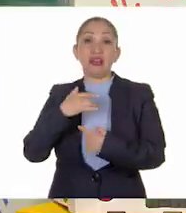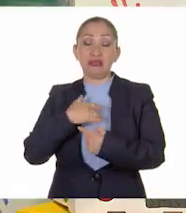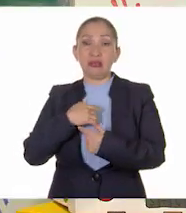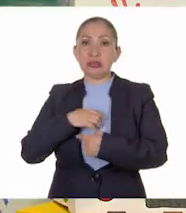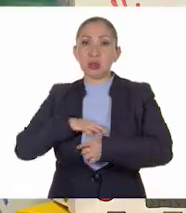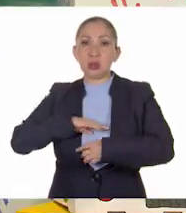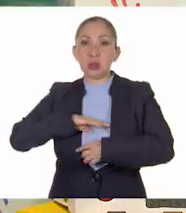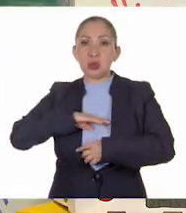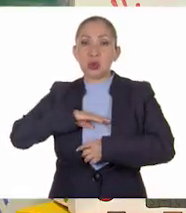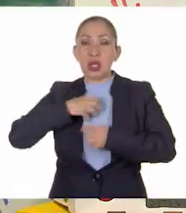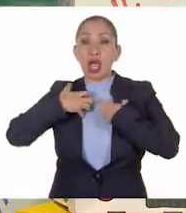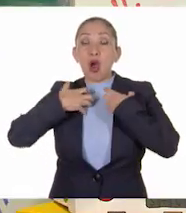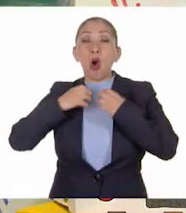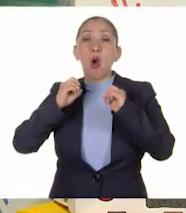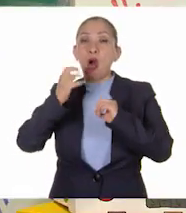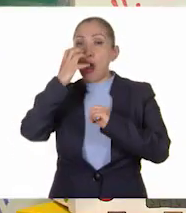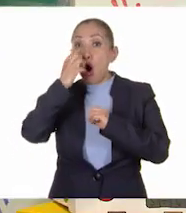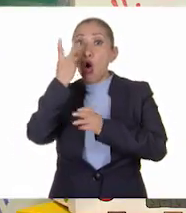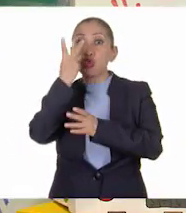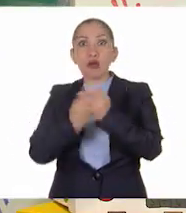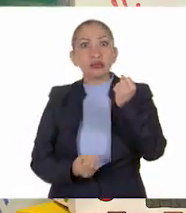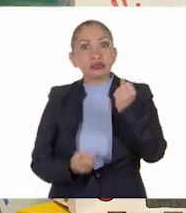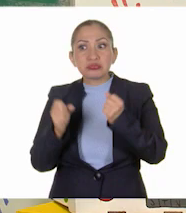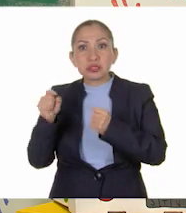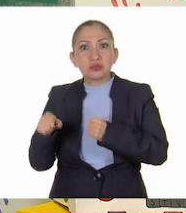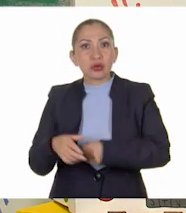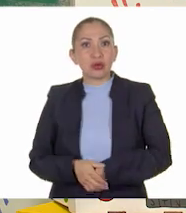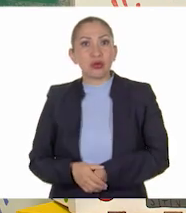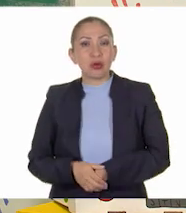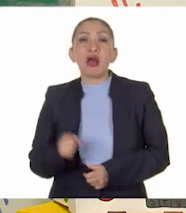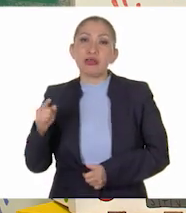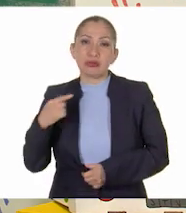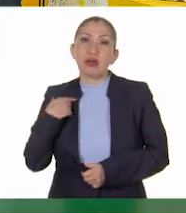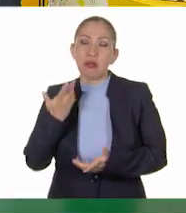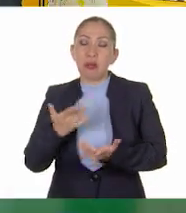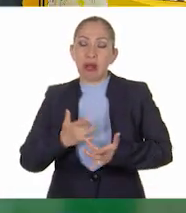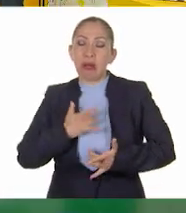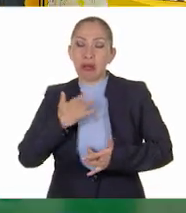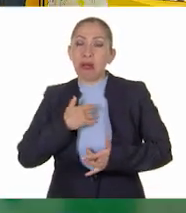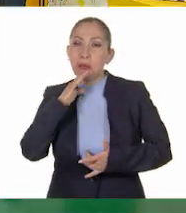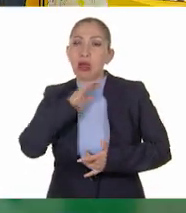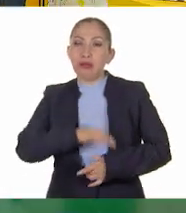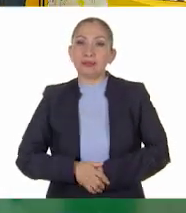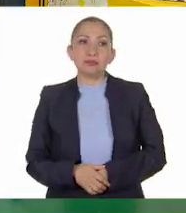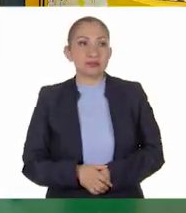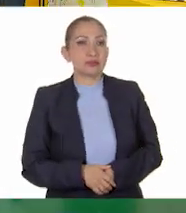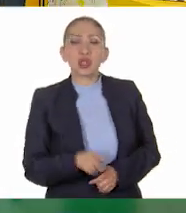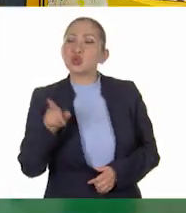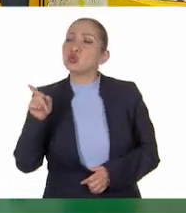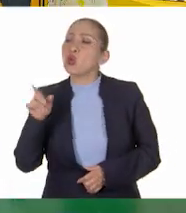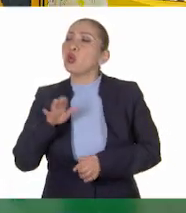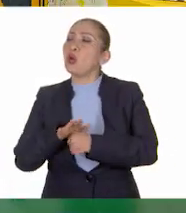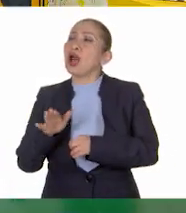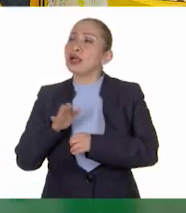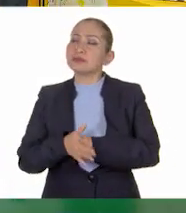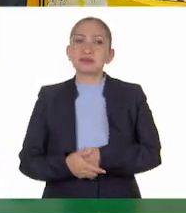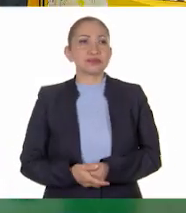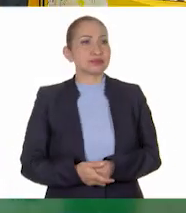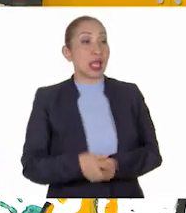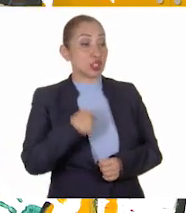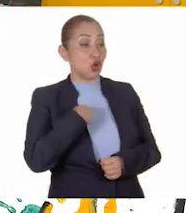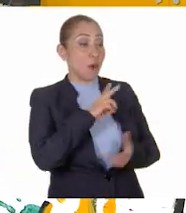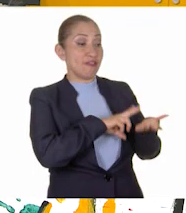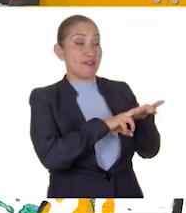el enojo o la tristeza o ambas juntas. Y eso nos afecta mucho. ¿Y a ti, Eric? A mí me tocó